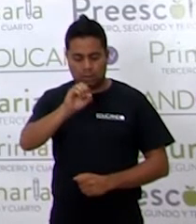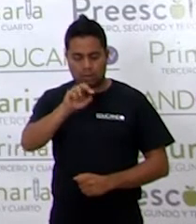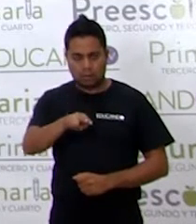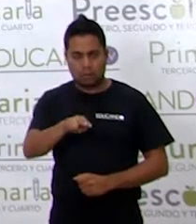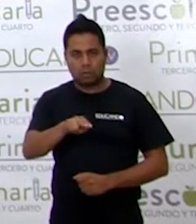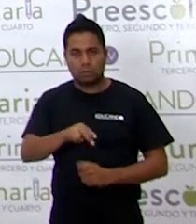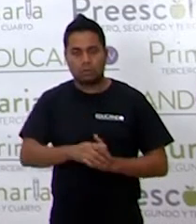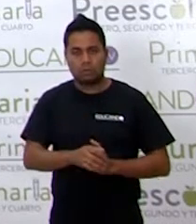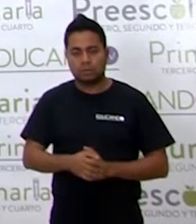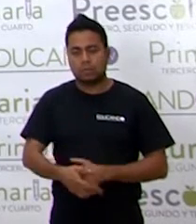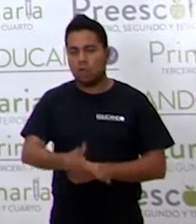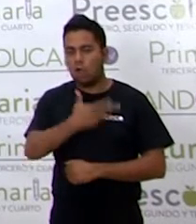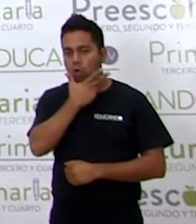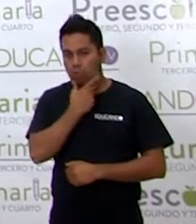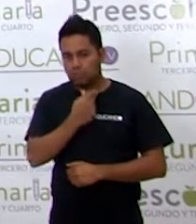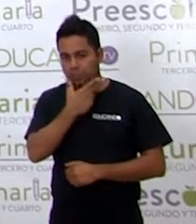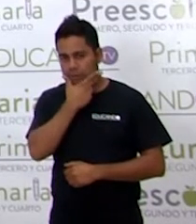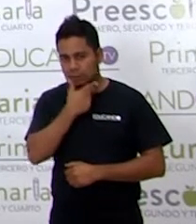Hombres